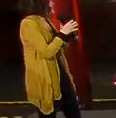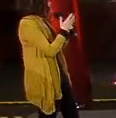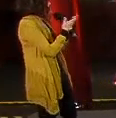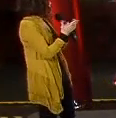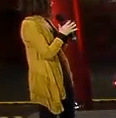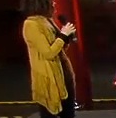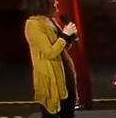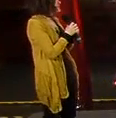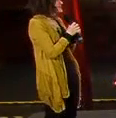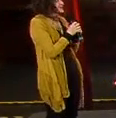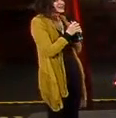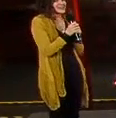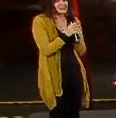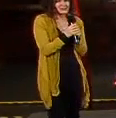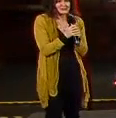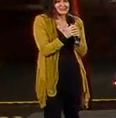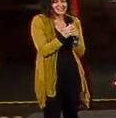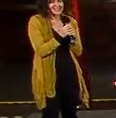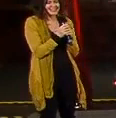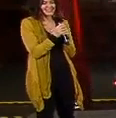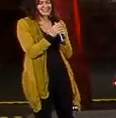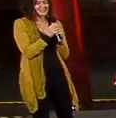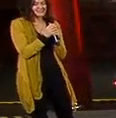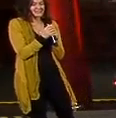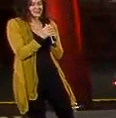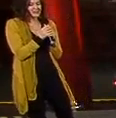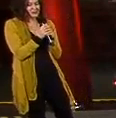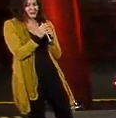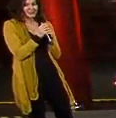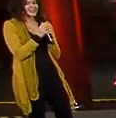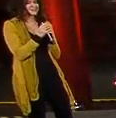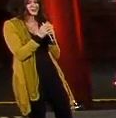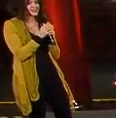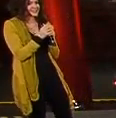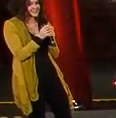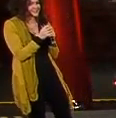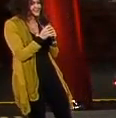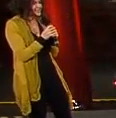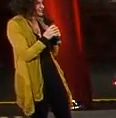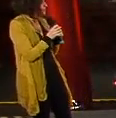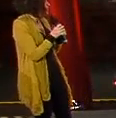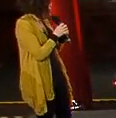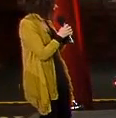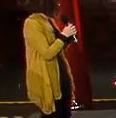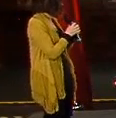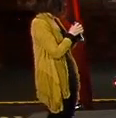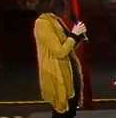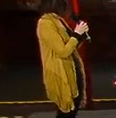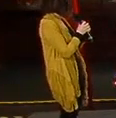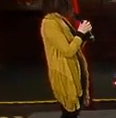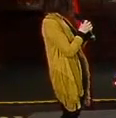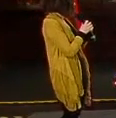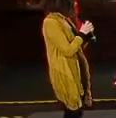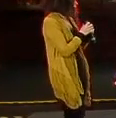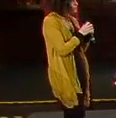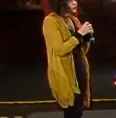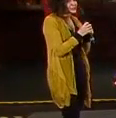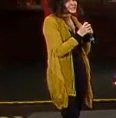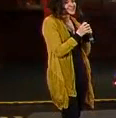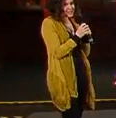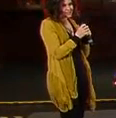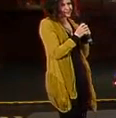Bueno, como estábamos precisamente comentando, las crisis epidemiológicas y los desastres tienen un impacto en la salud mental